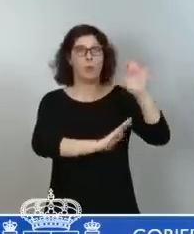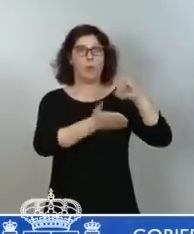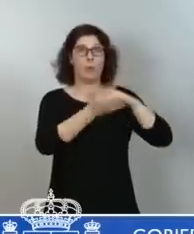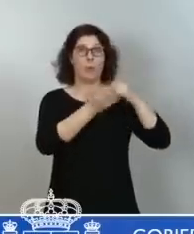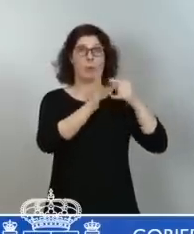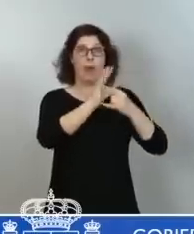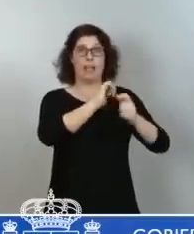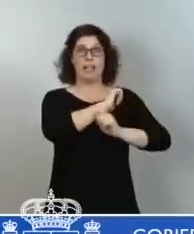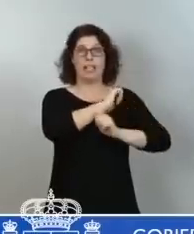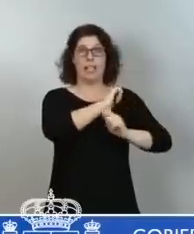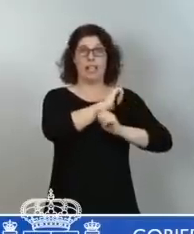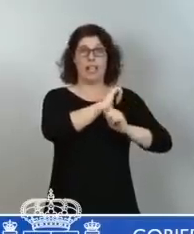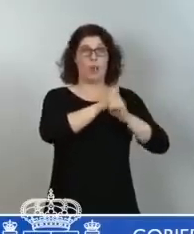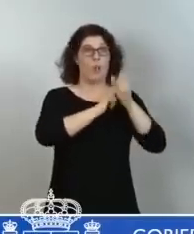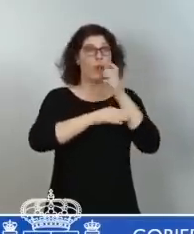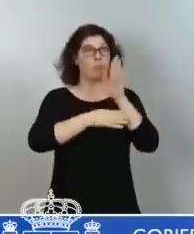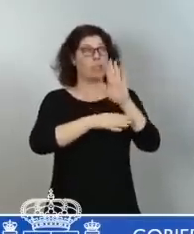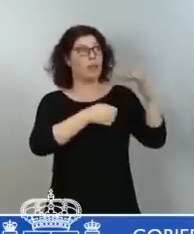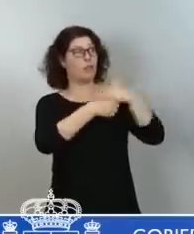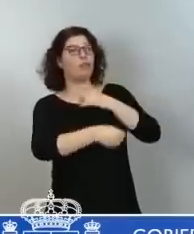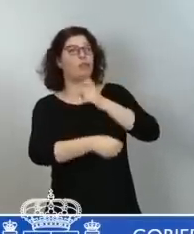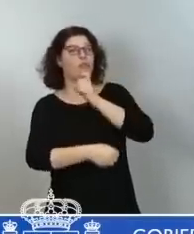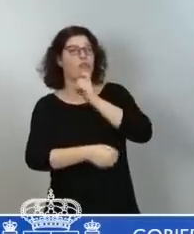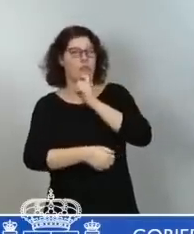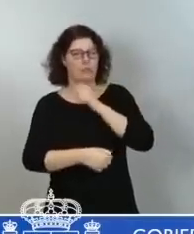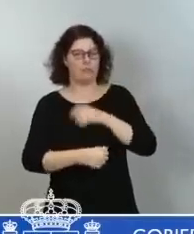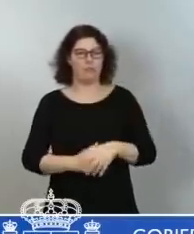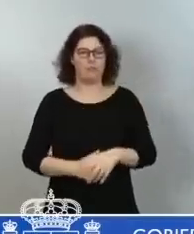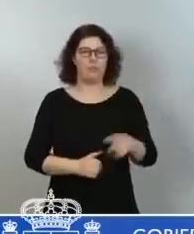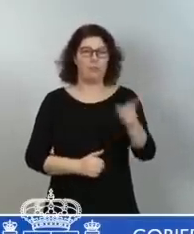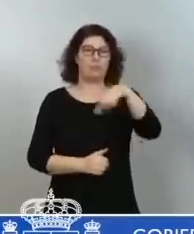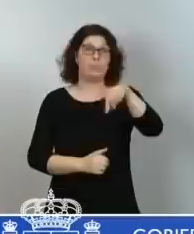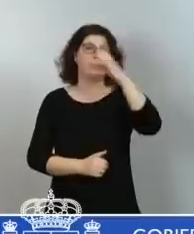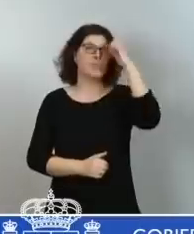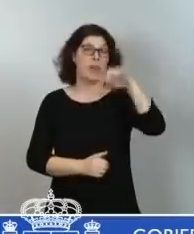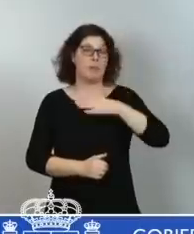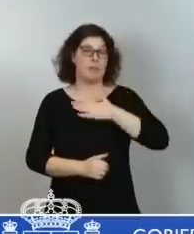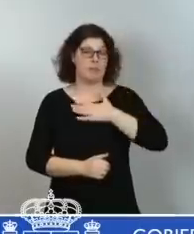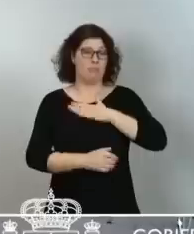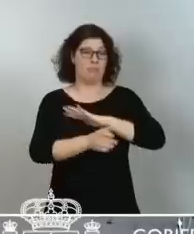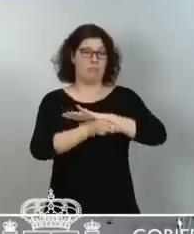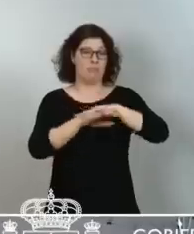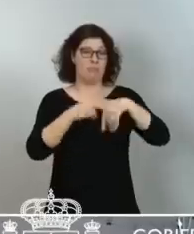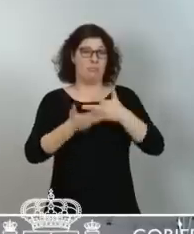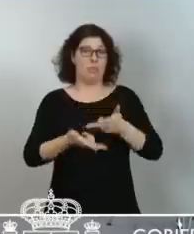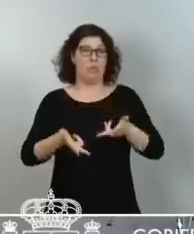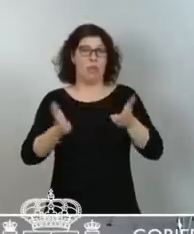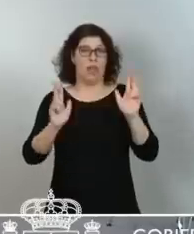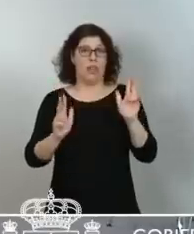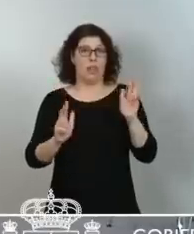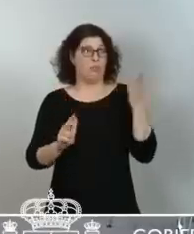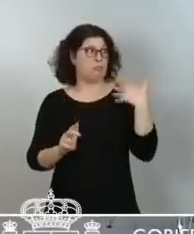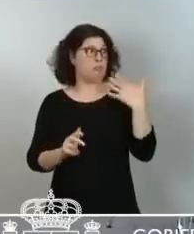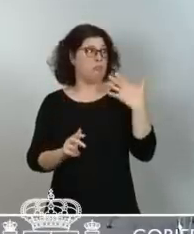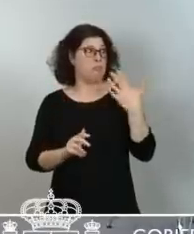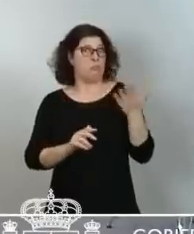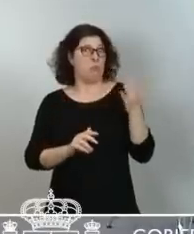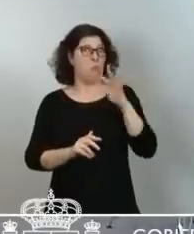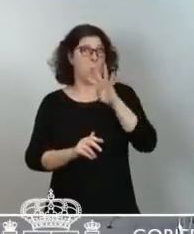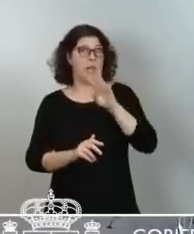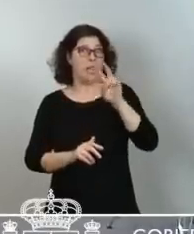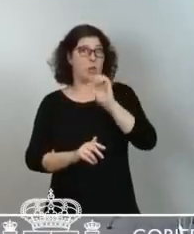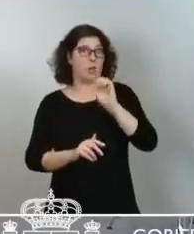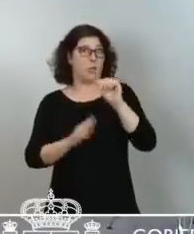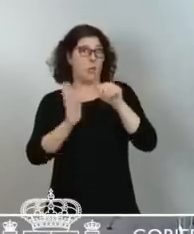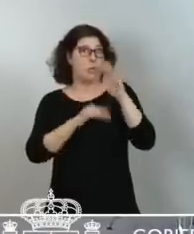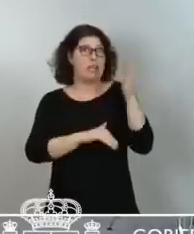presentando aquí. Como saben, nuestra democracia recuperada hace algo más de 42 años se encontró con una